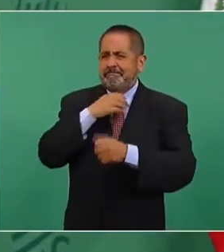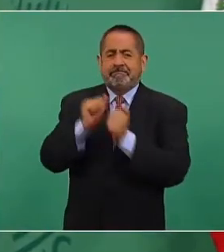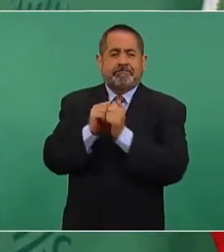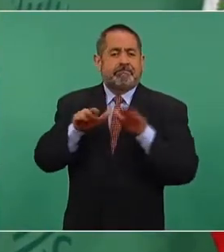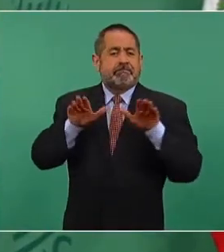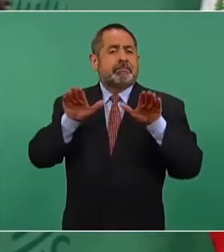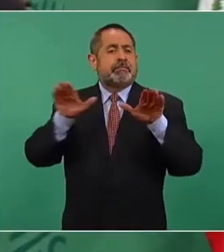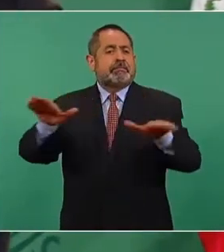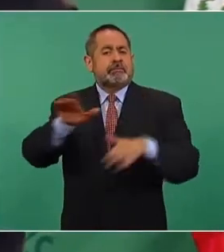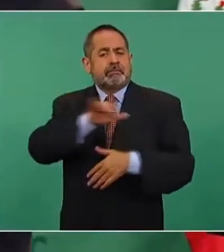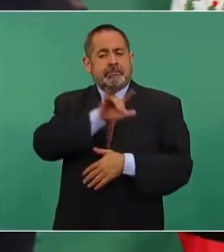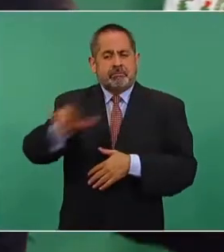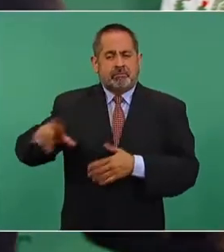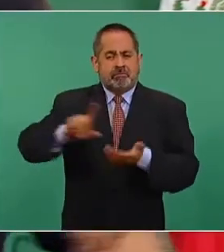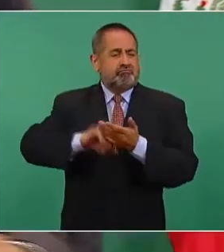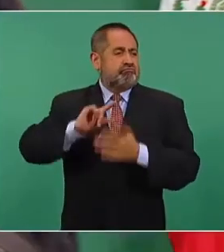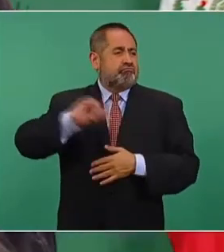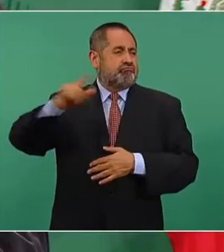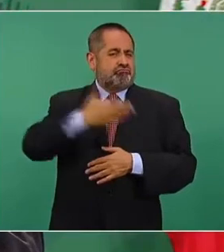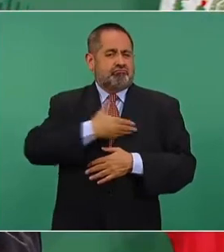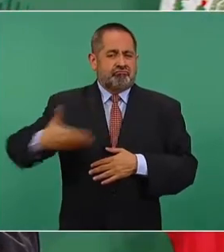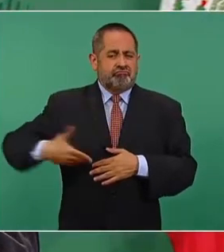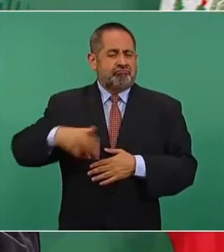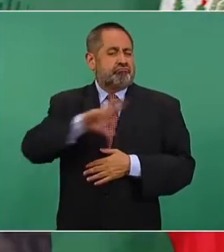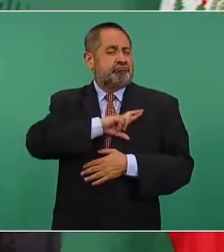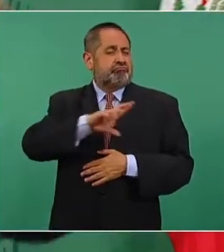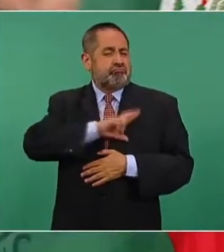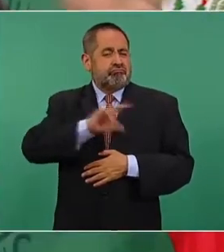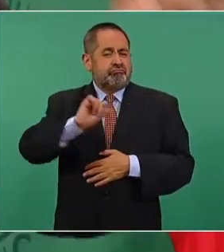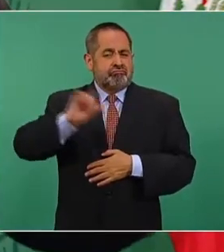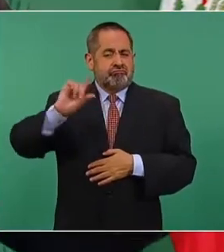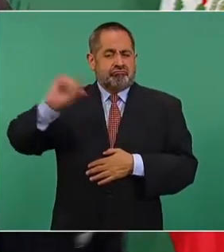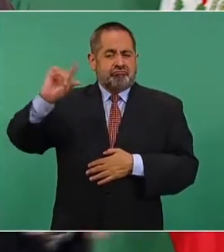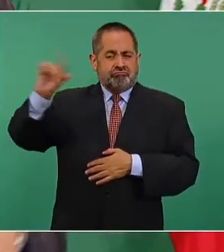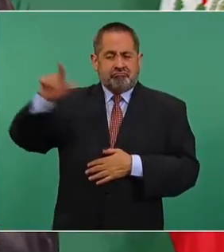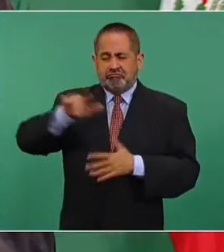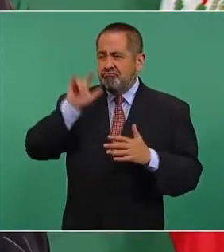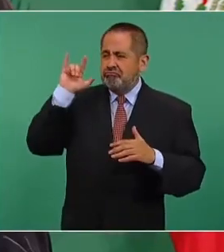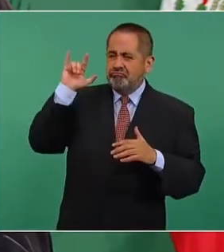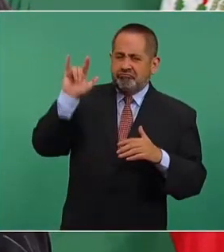de puro mandatario, jefes de Estado.